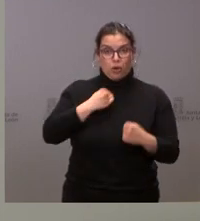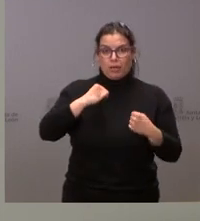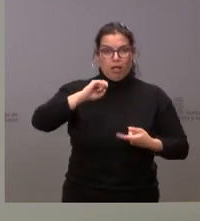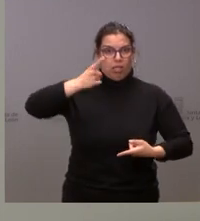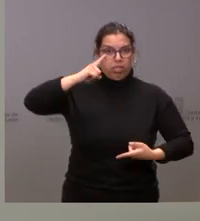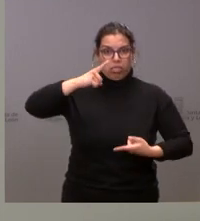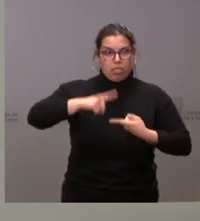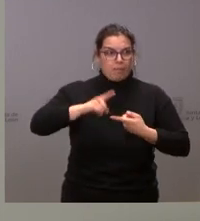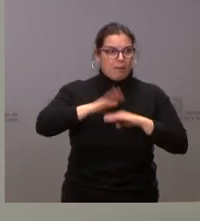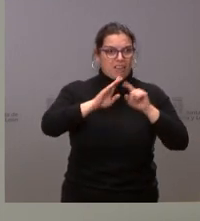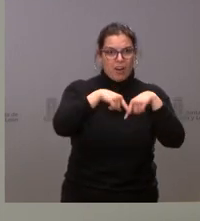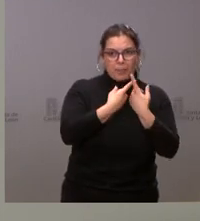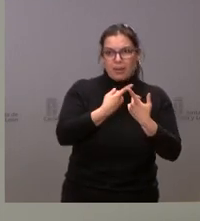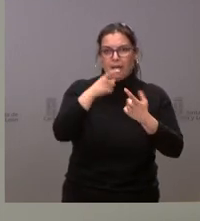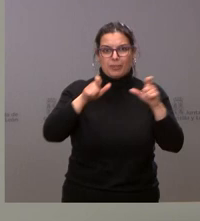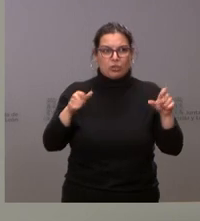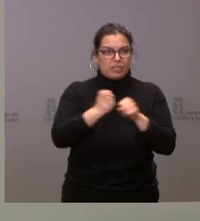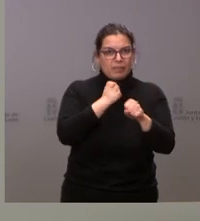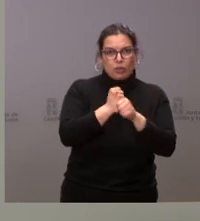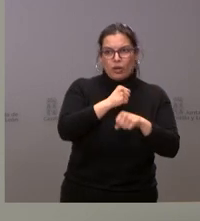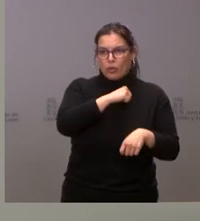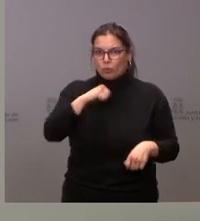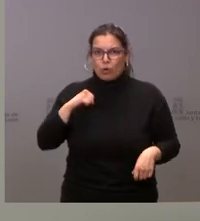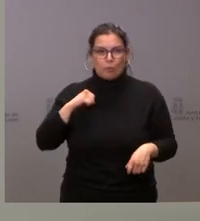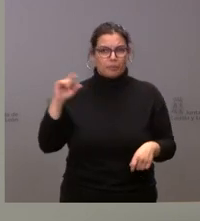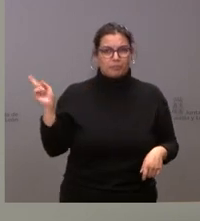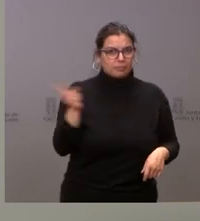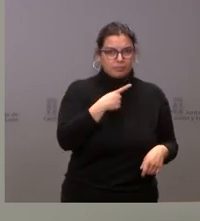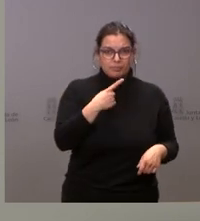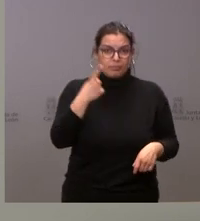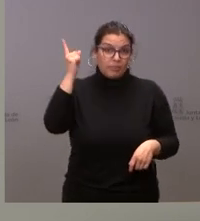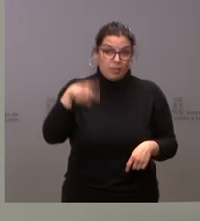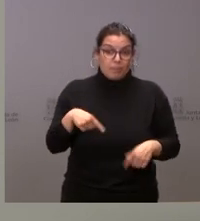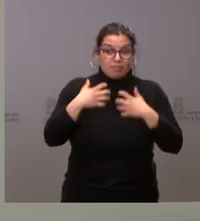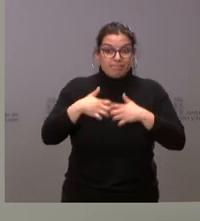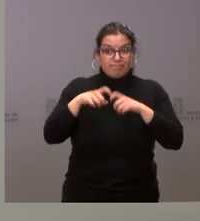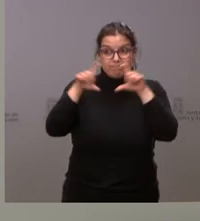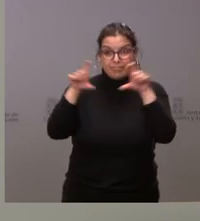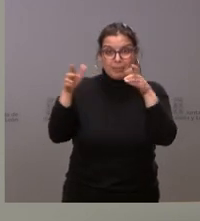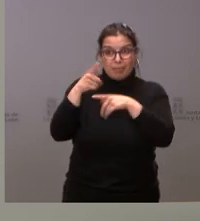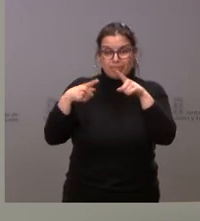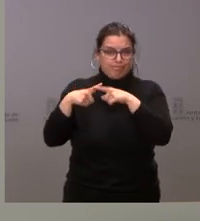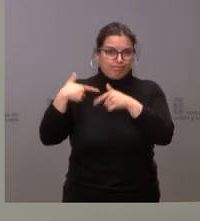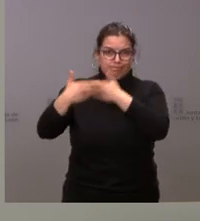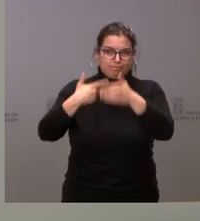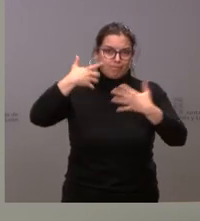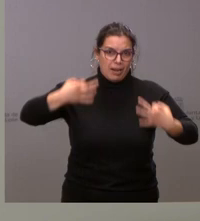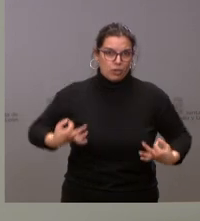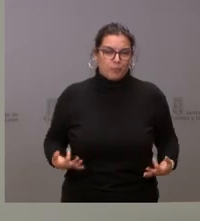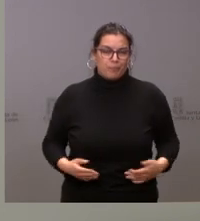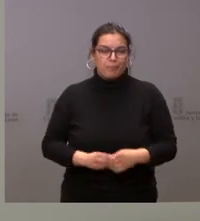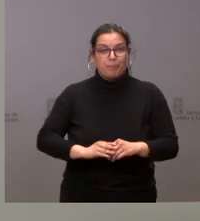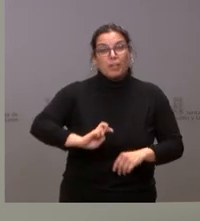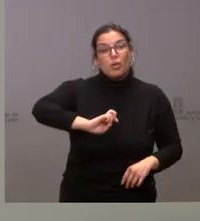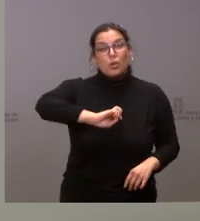familias, de trabajadores y de autónomos, como poner en riesgo la actividad futura de las pymes. Un segundo tema